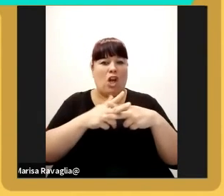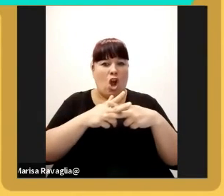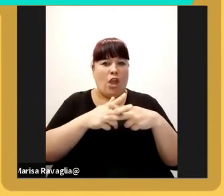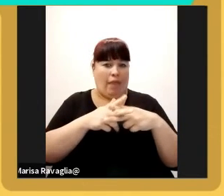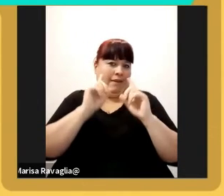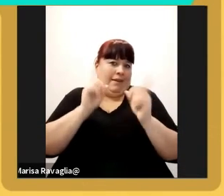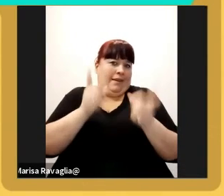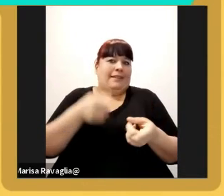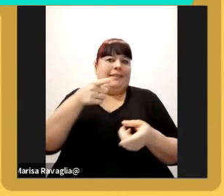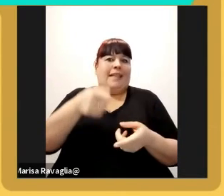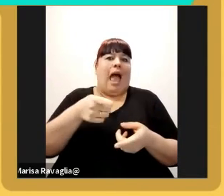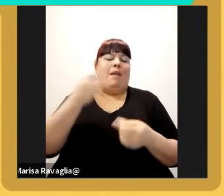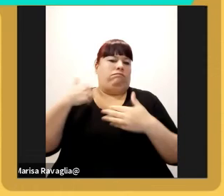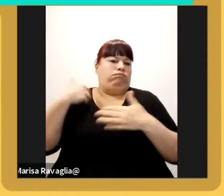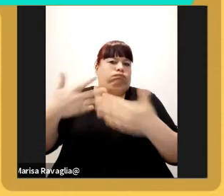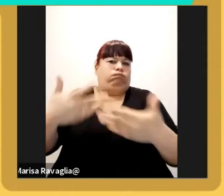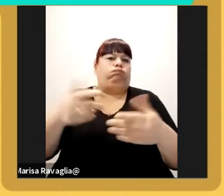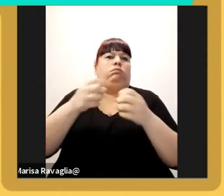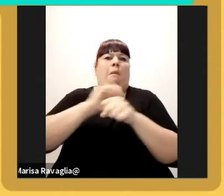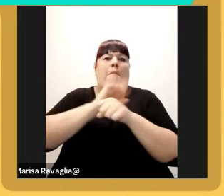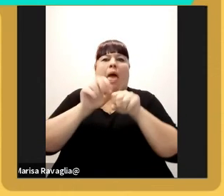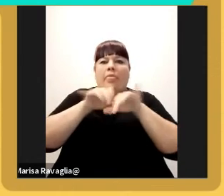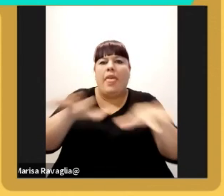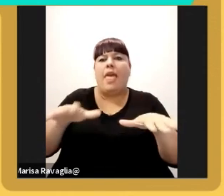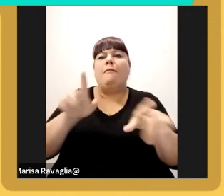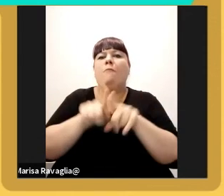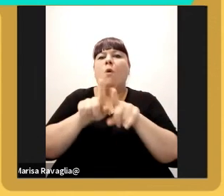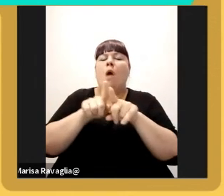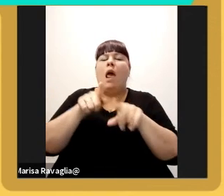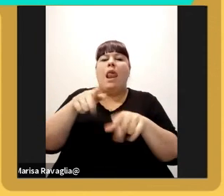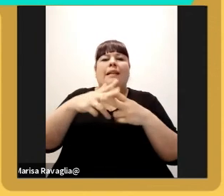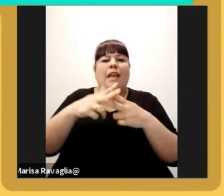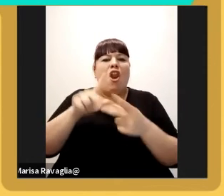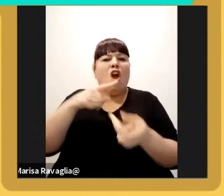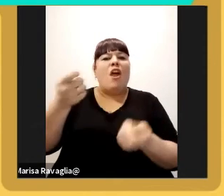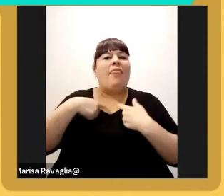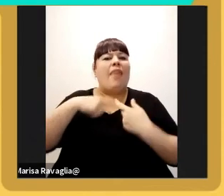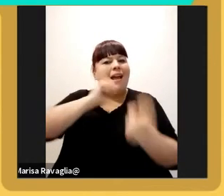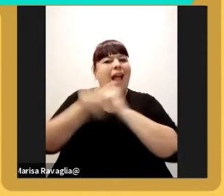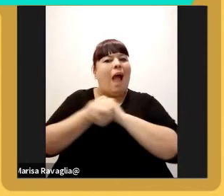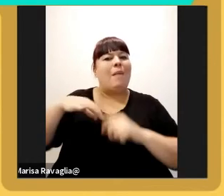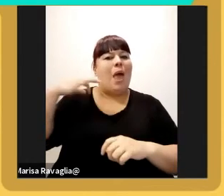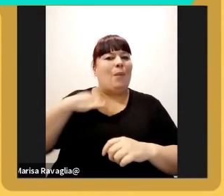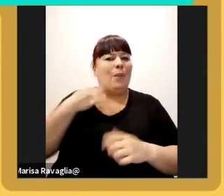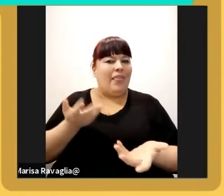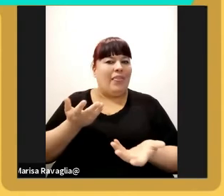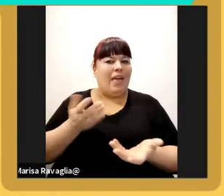aceleración de la pandemia creo que nos está cambiando nuestras vidas que va desde la